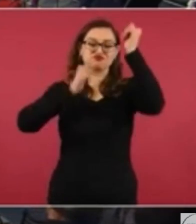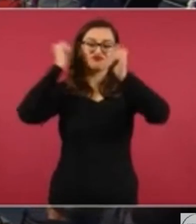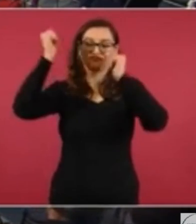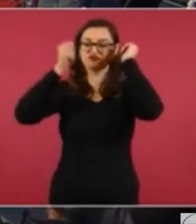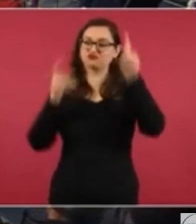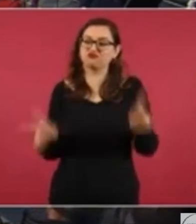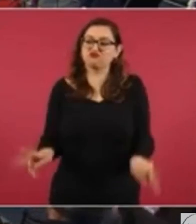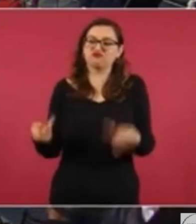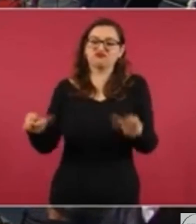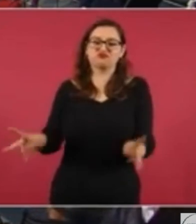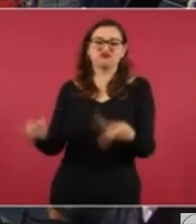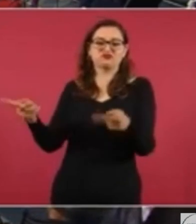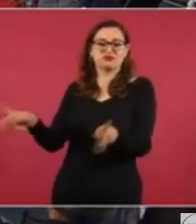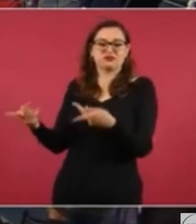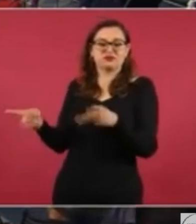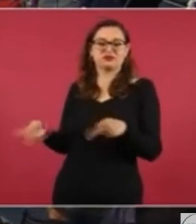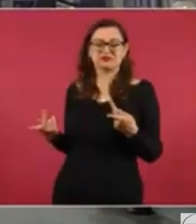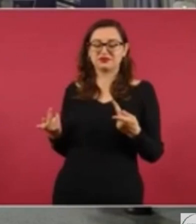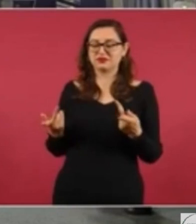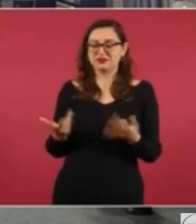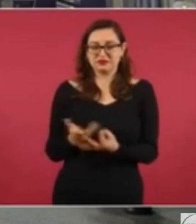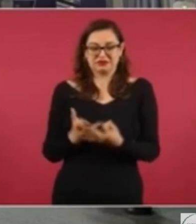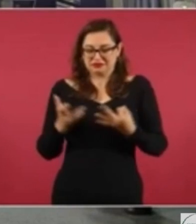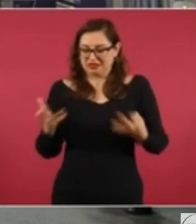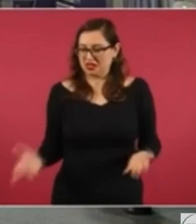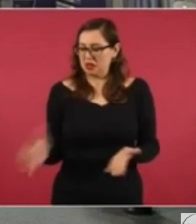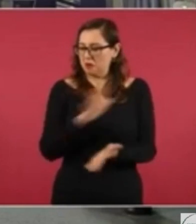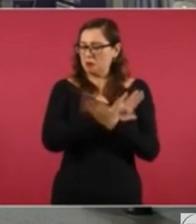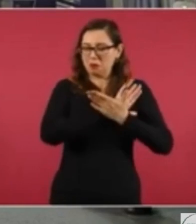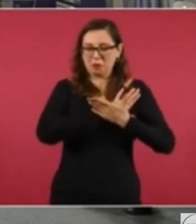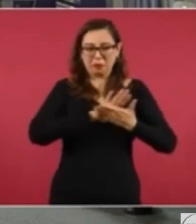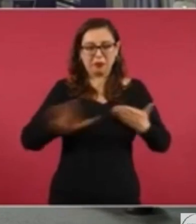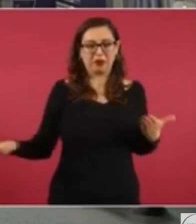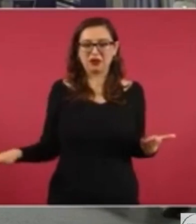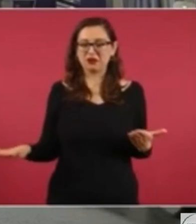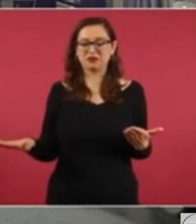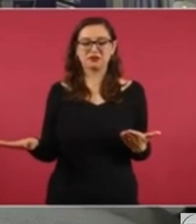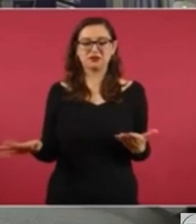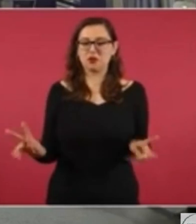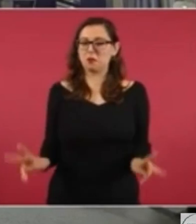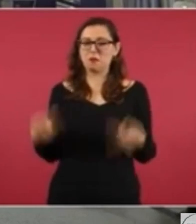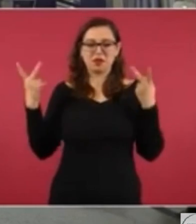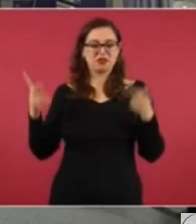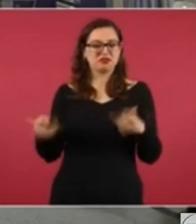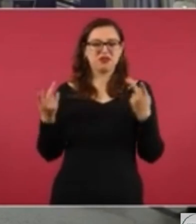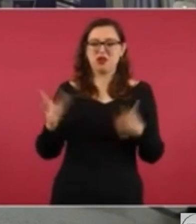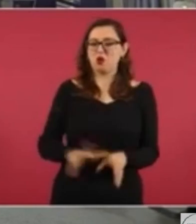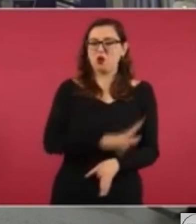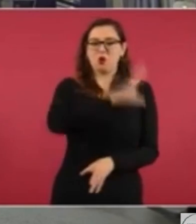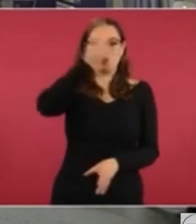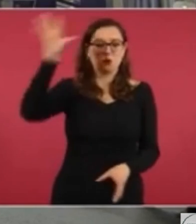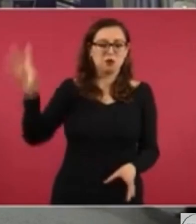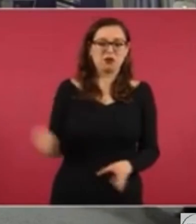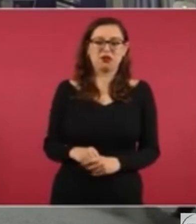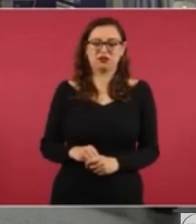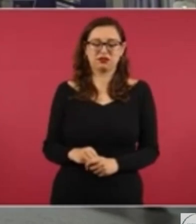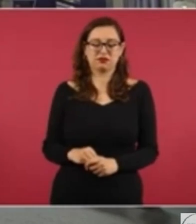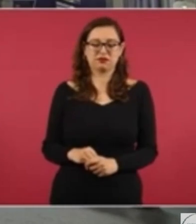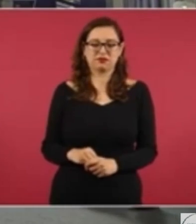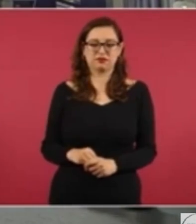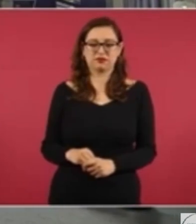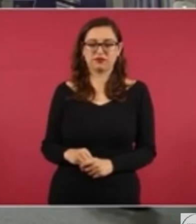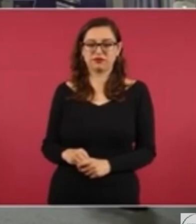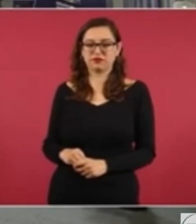No quedó nada público, lo vendieron todo y